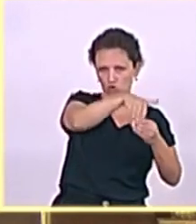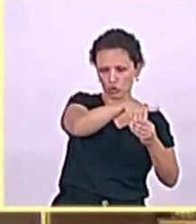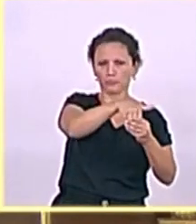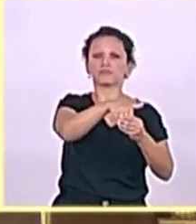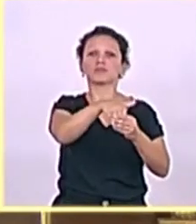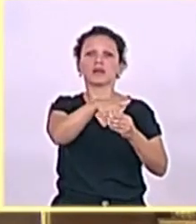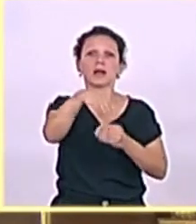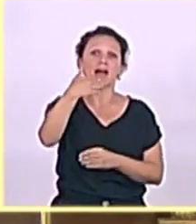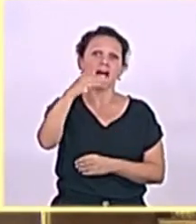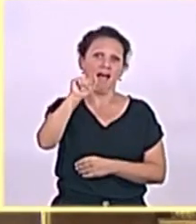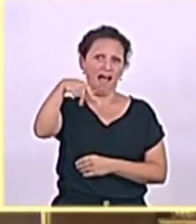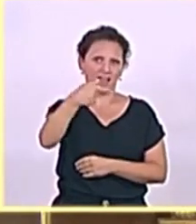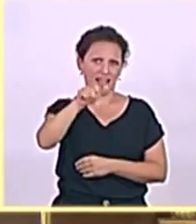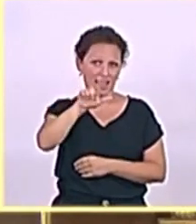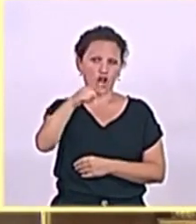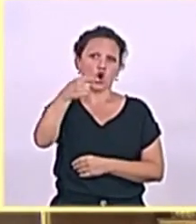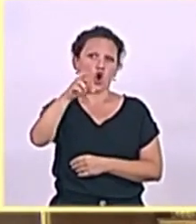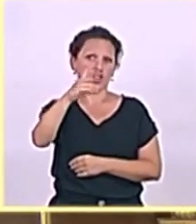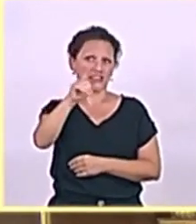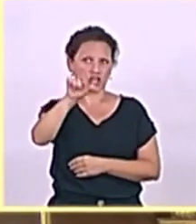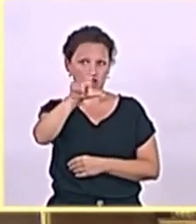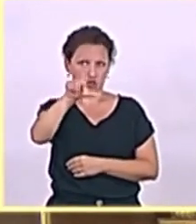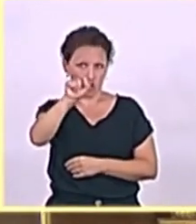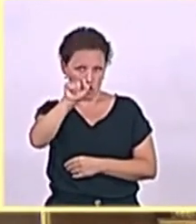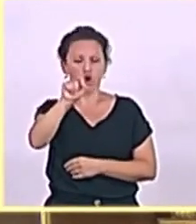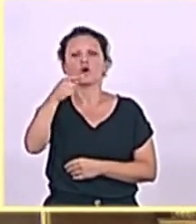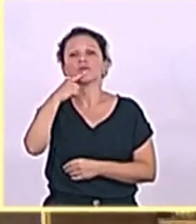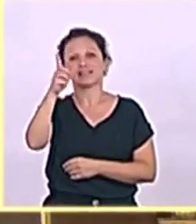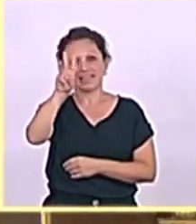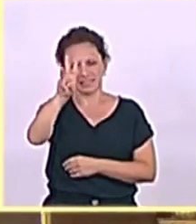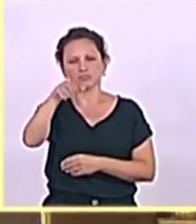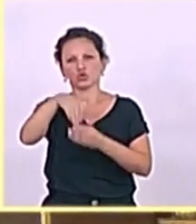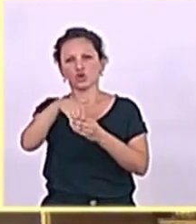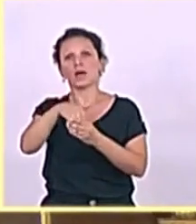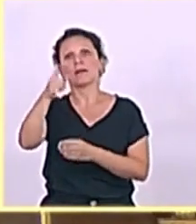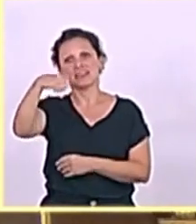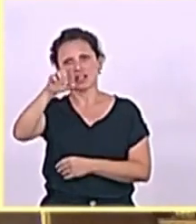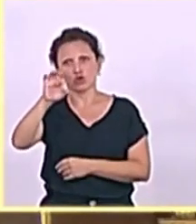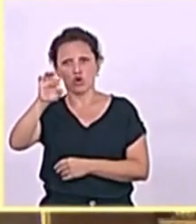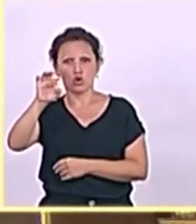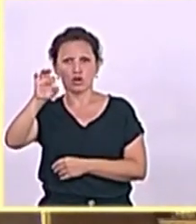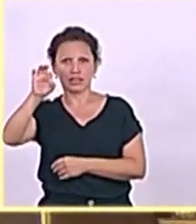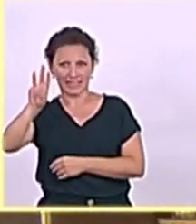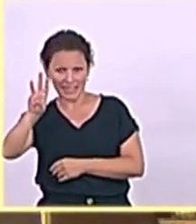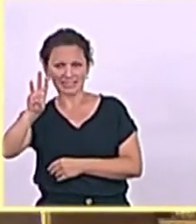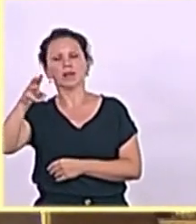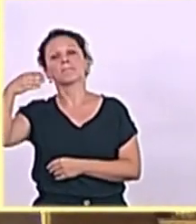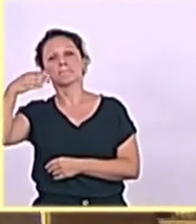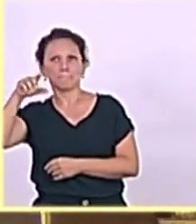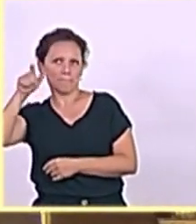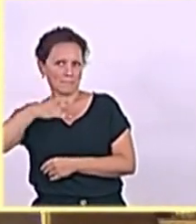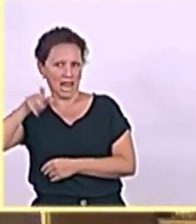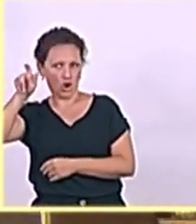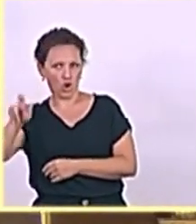114 votos. En consecuencia, al haber obtenido el voto favorable de la mayoría absoluta de los miembros de la